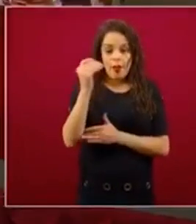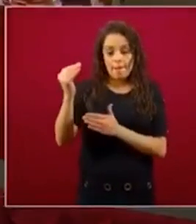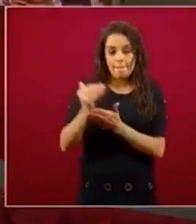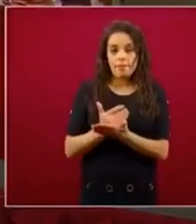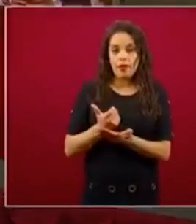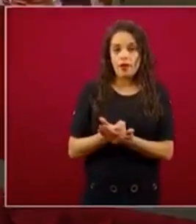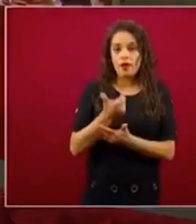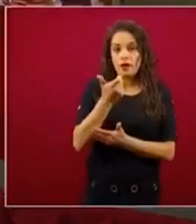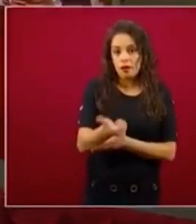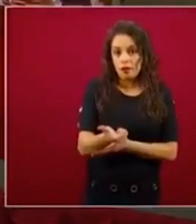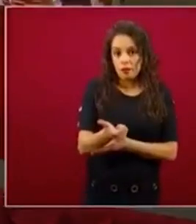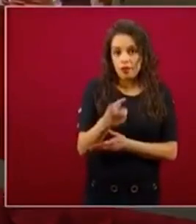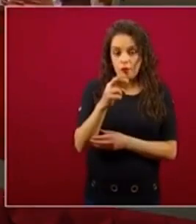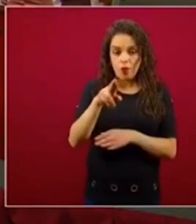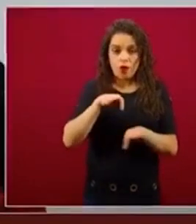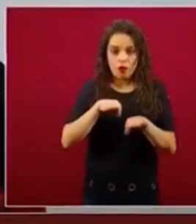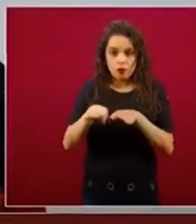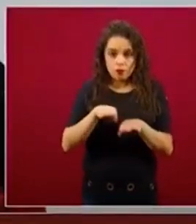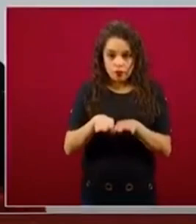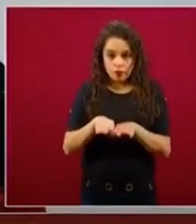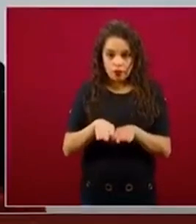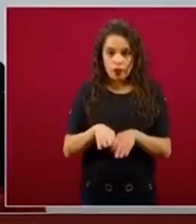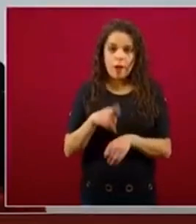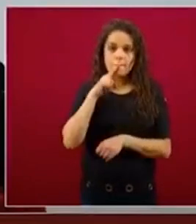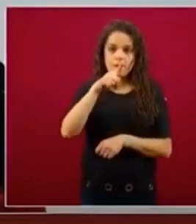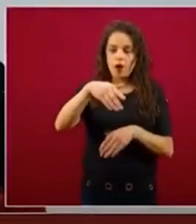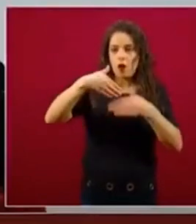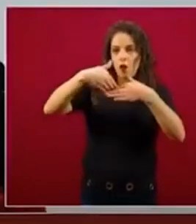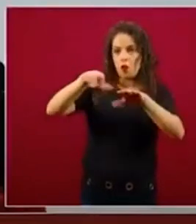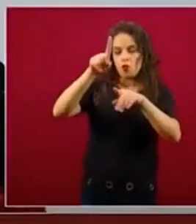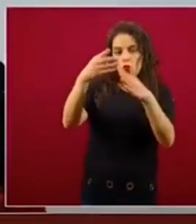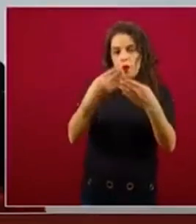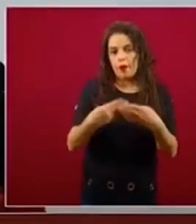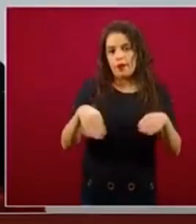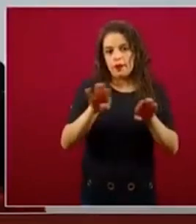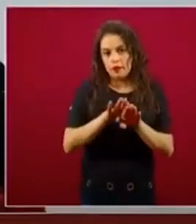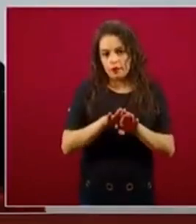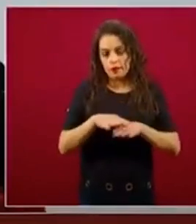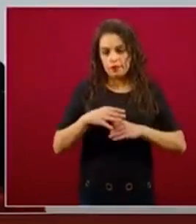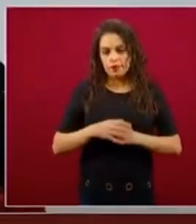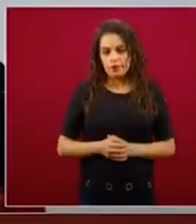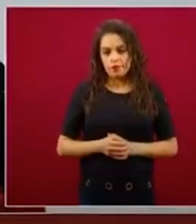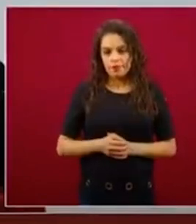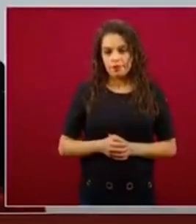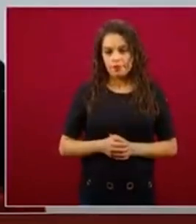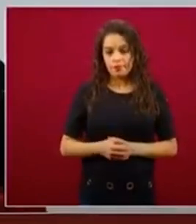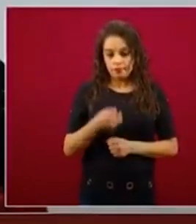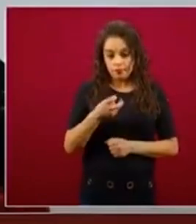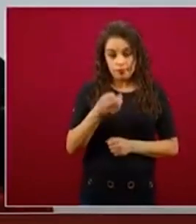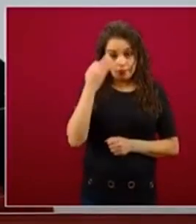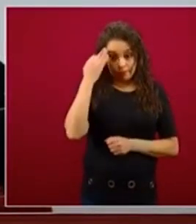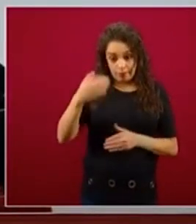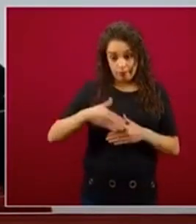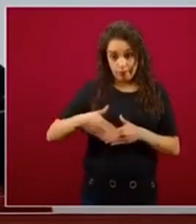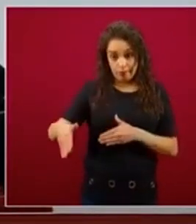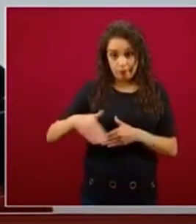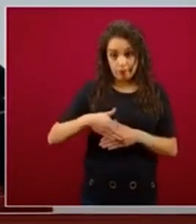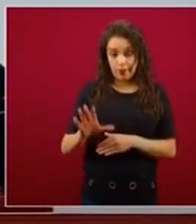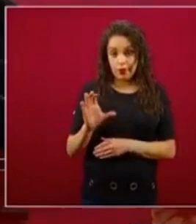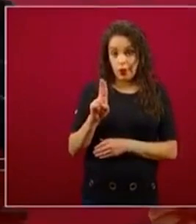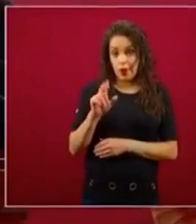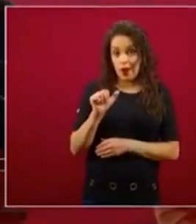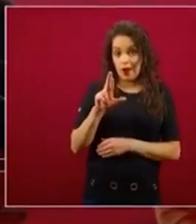han mandado a sus hogares en una cuarentena sin derechos, especialmente